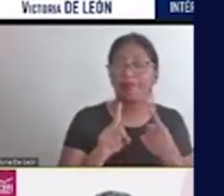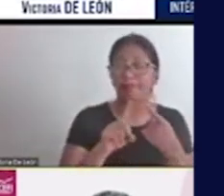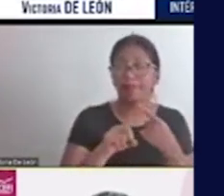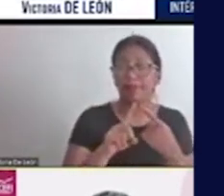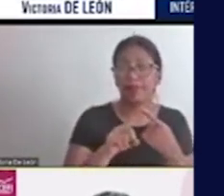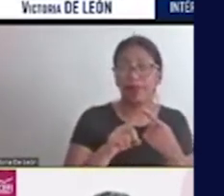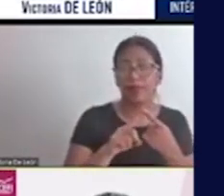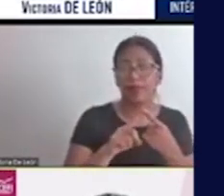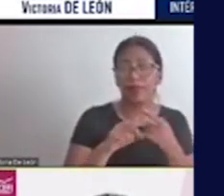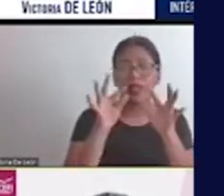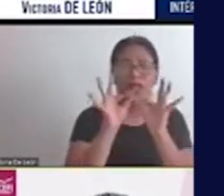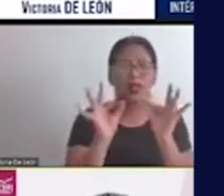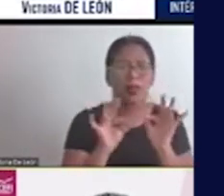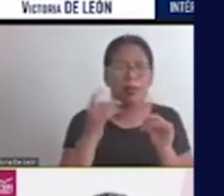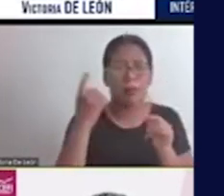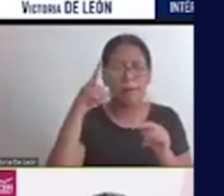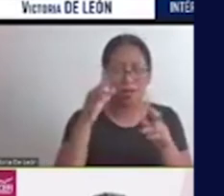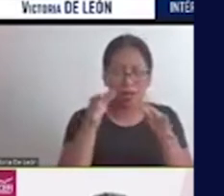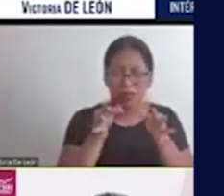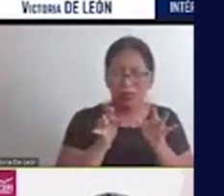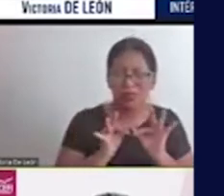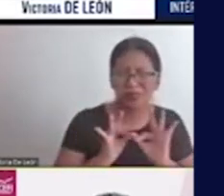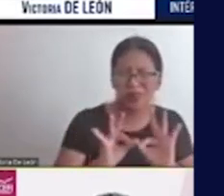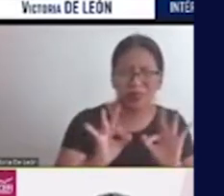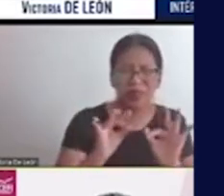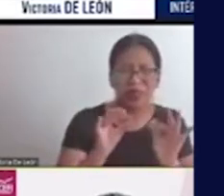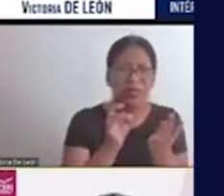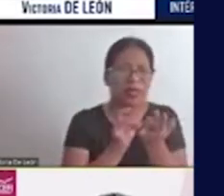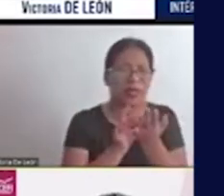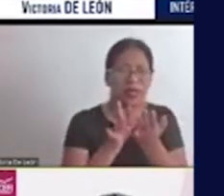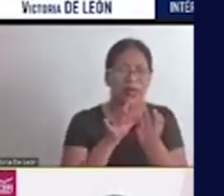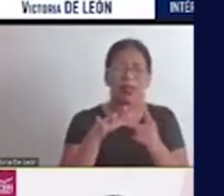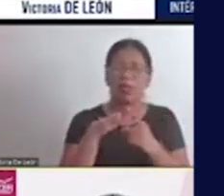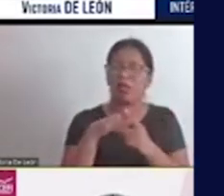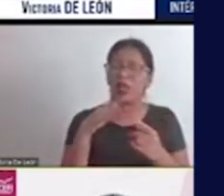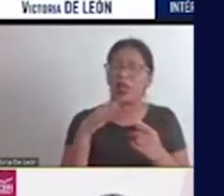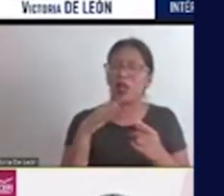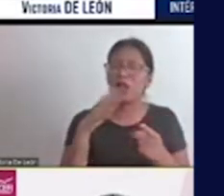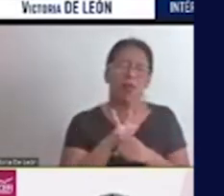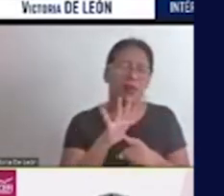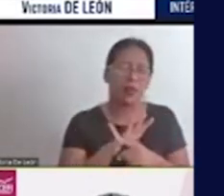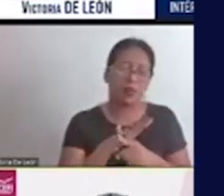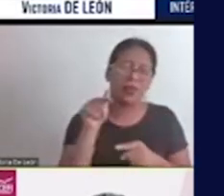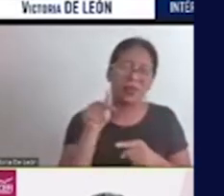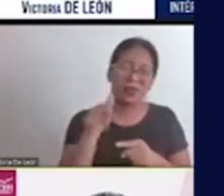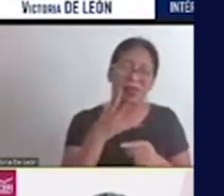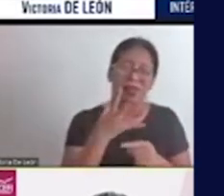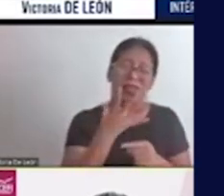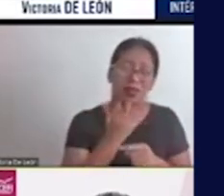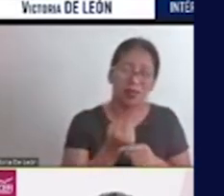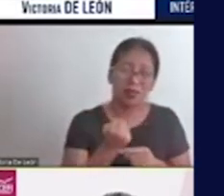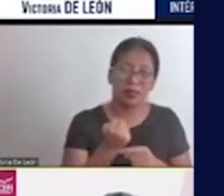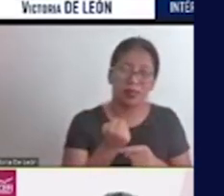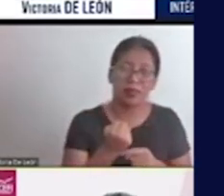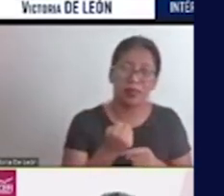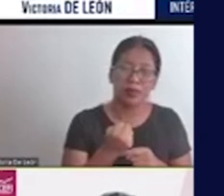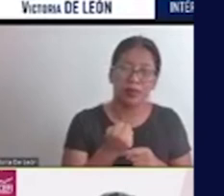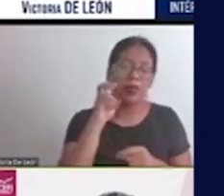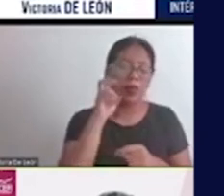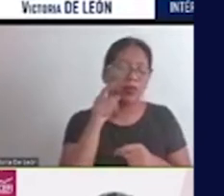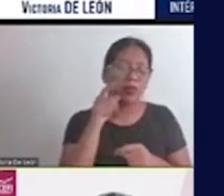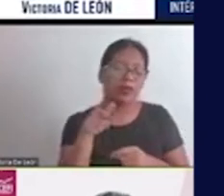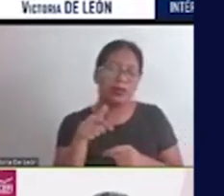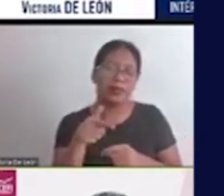mecanismo para tratar de erradicar este problema. Estos problemas, por supuesto, se reconoce que